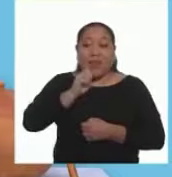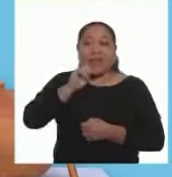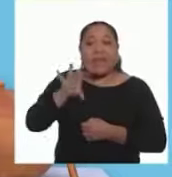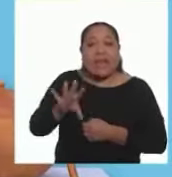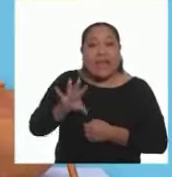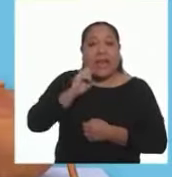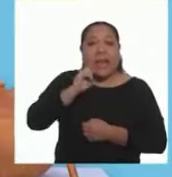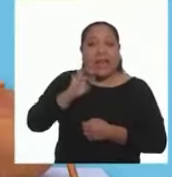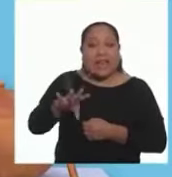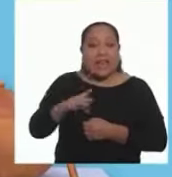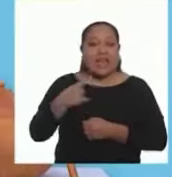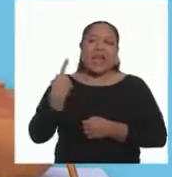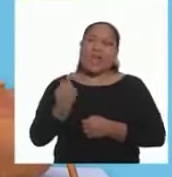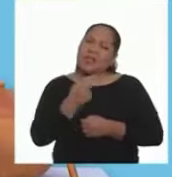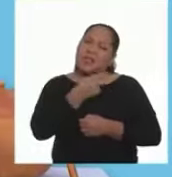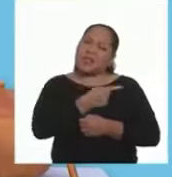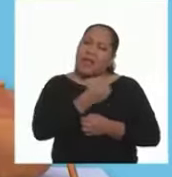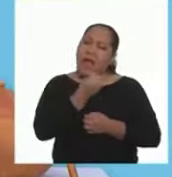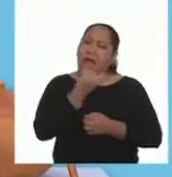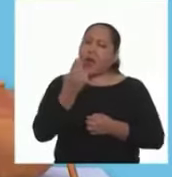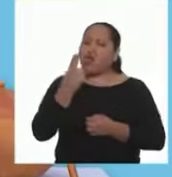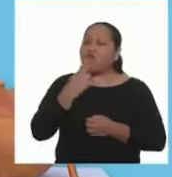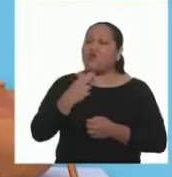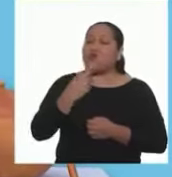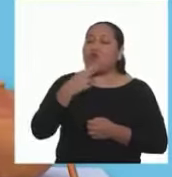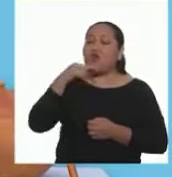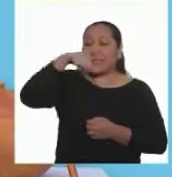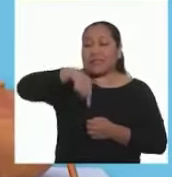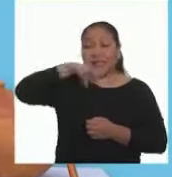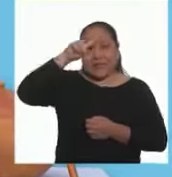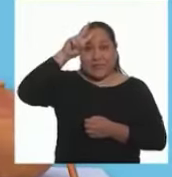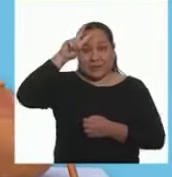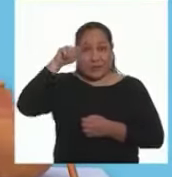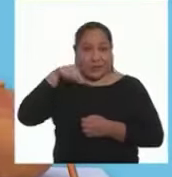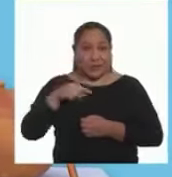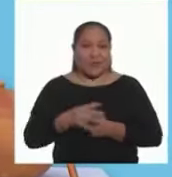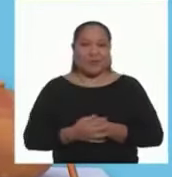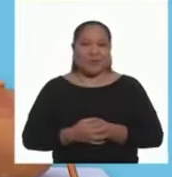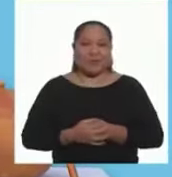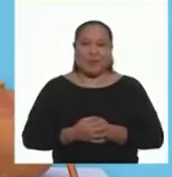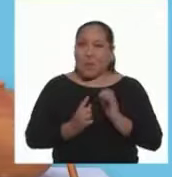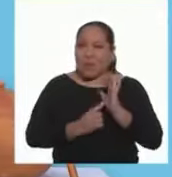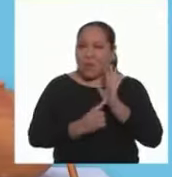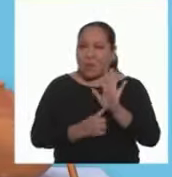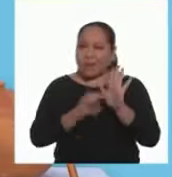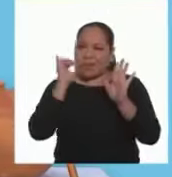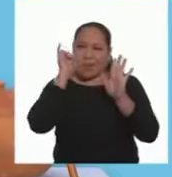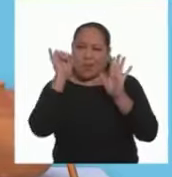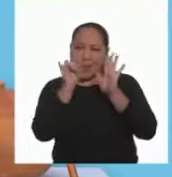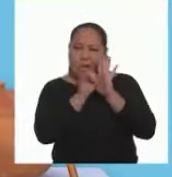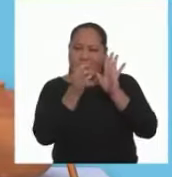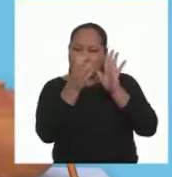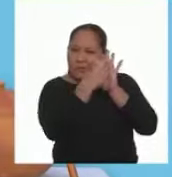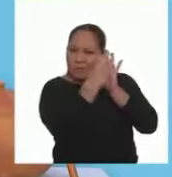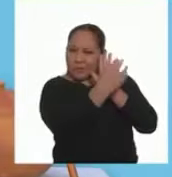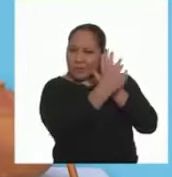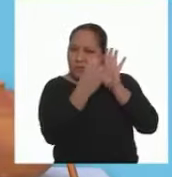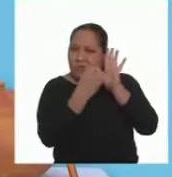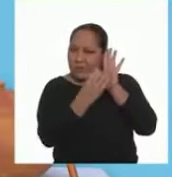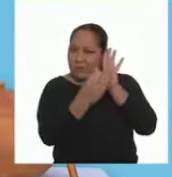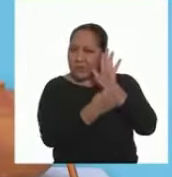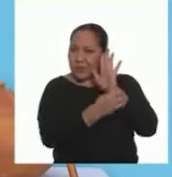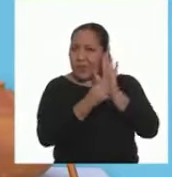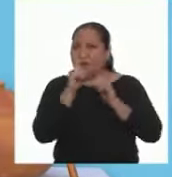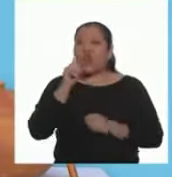Solo anticípenle que van a hablar de algunos postres peruanos Muéstrenle las